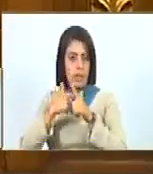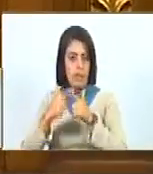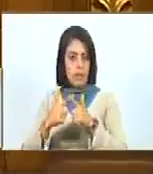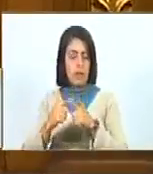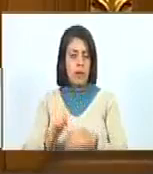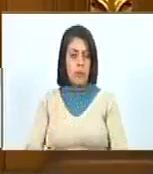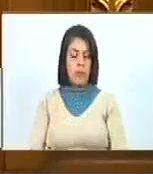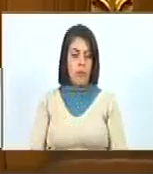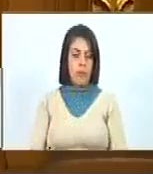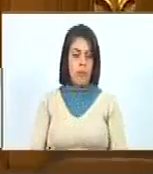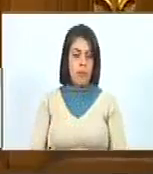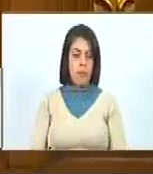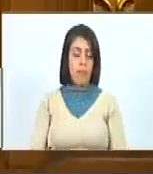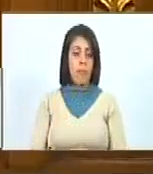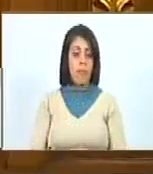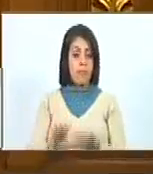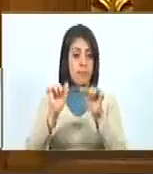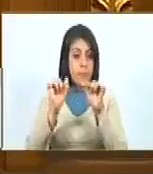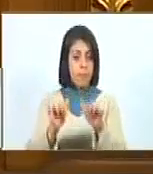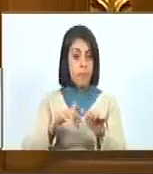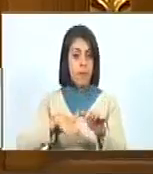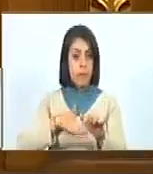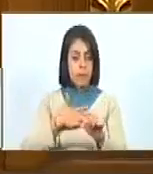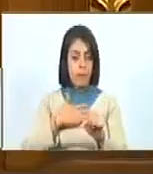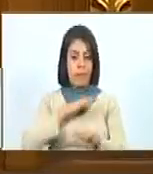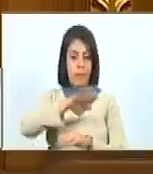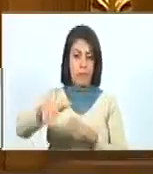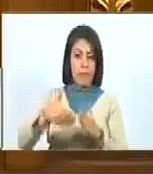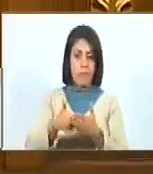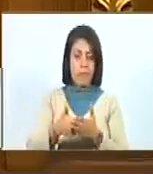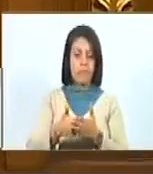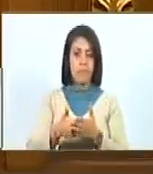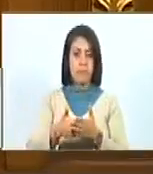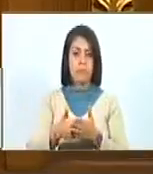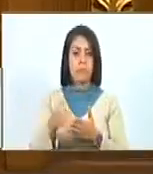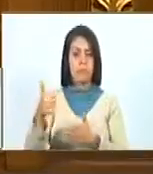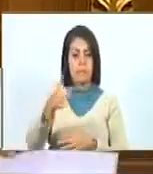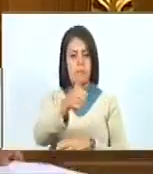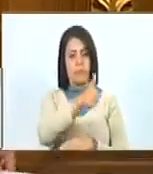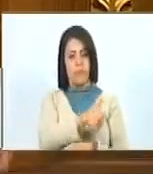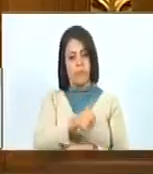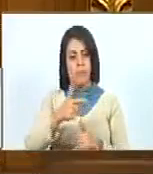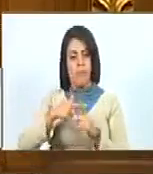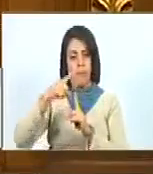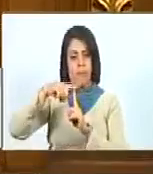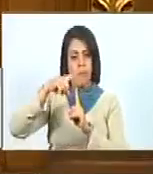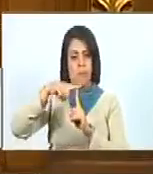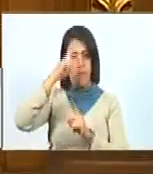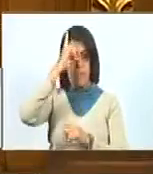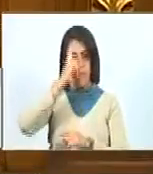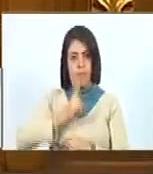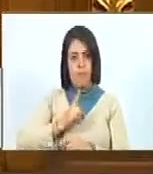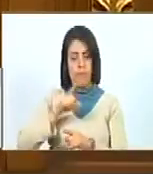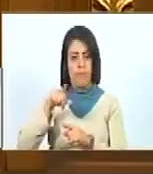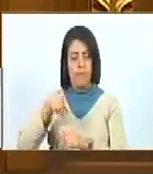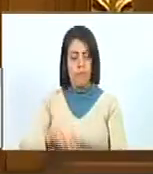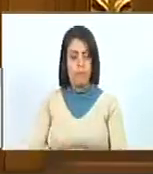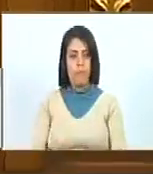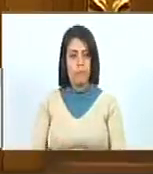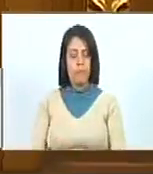prevalecencia. Esto para poder cubrir todas y cada uno de los tipos de discapacidad.